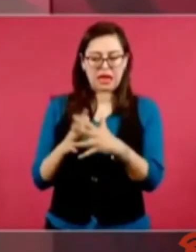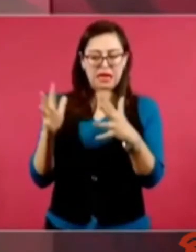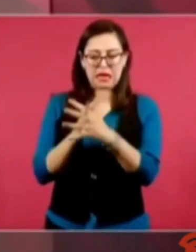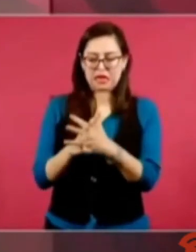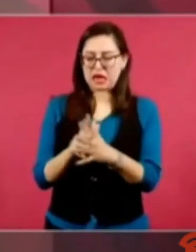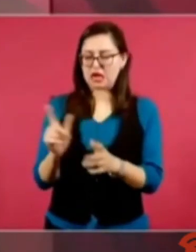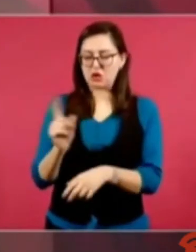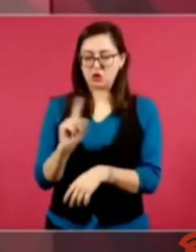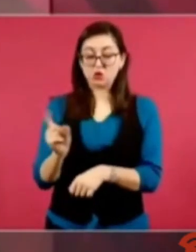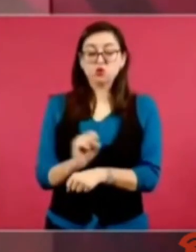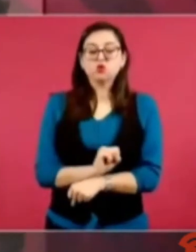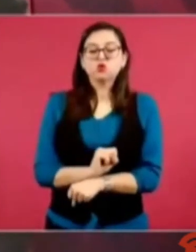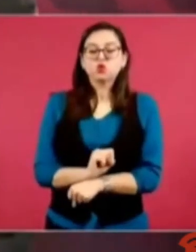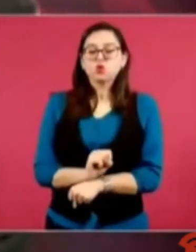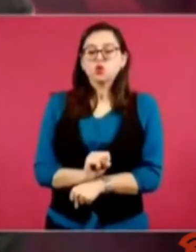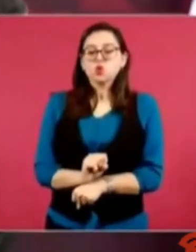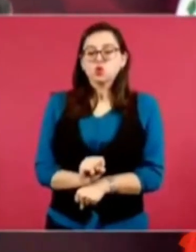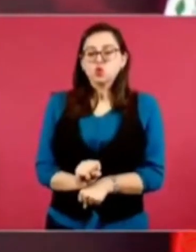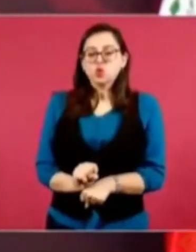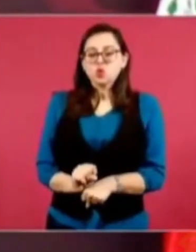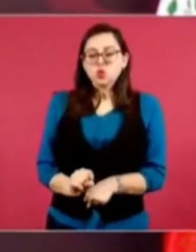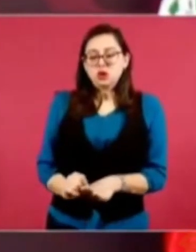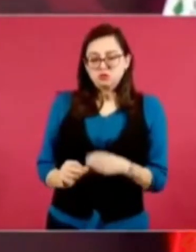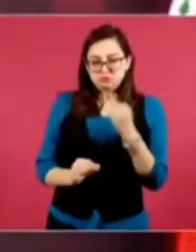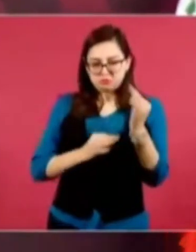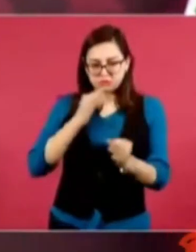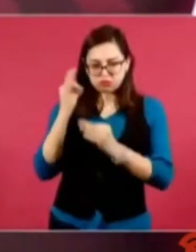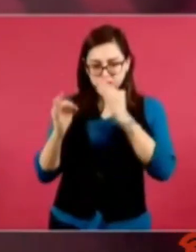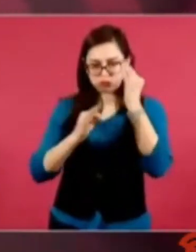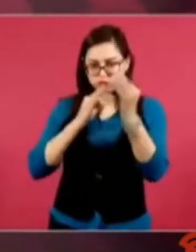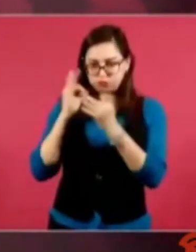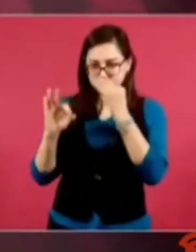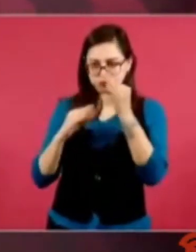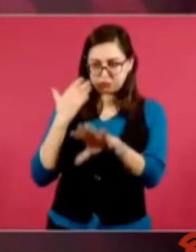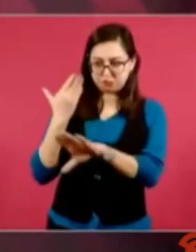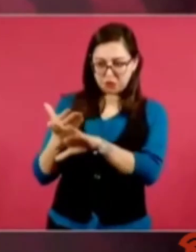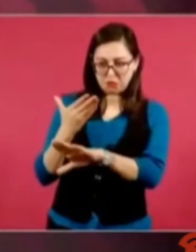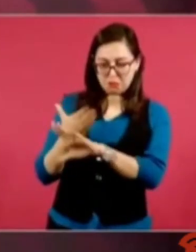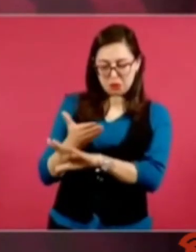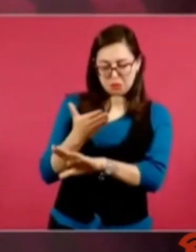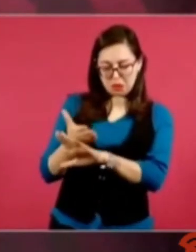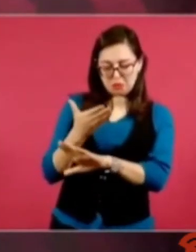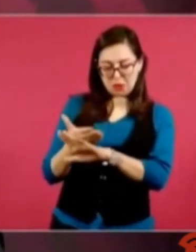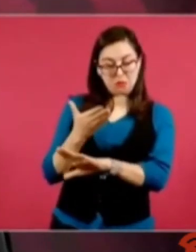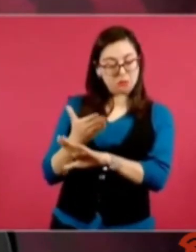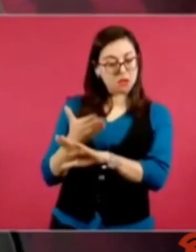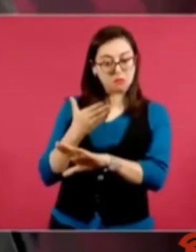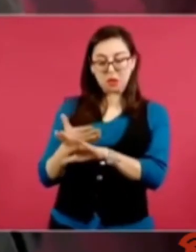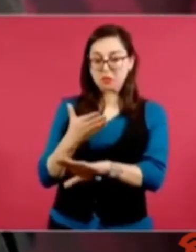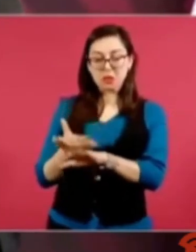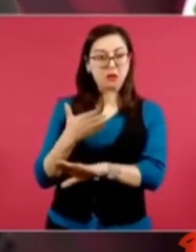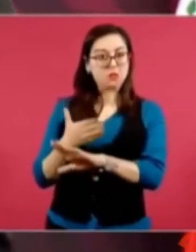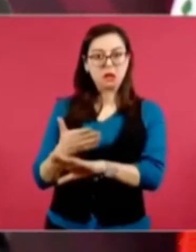blanda. No queremos ni la mano dura ni la mano blanda,